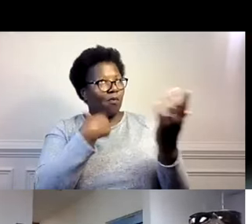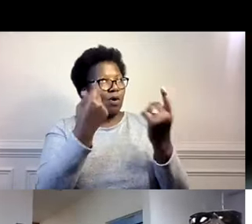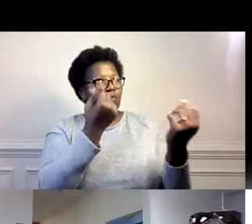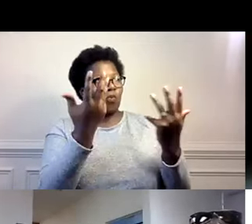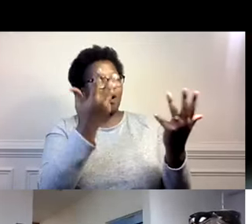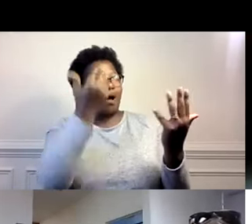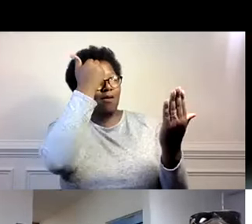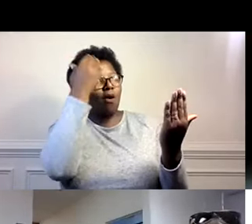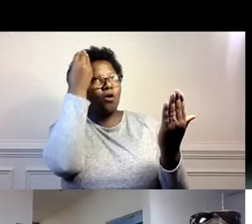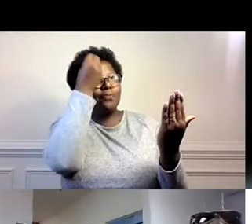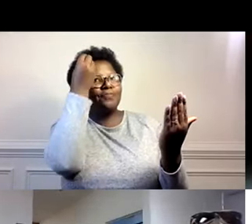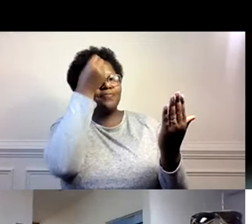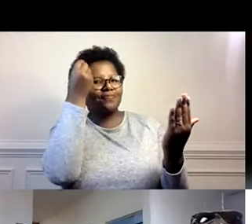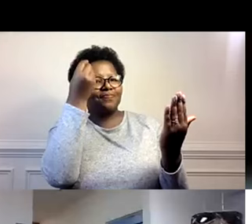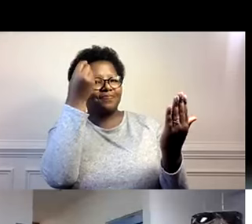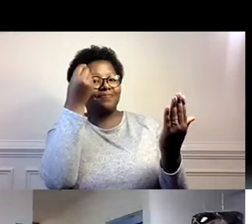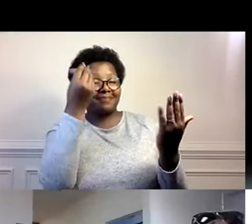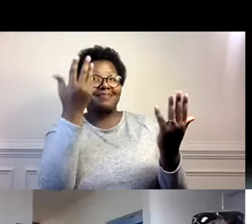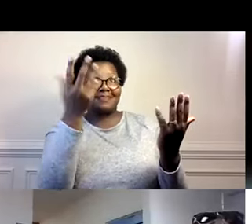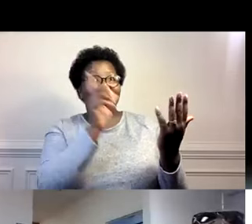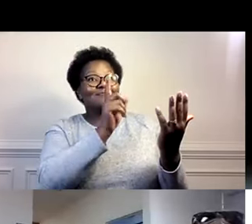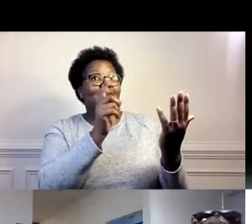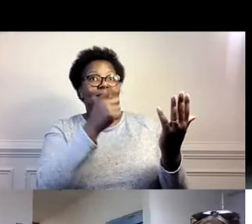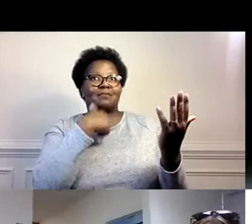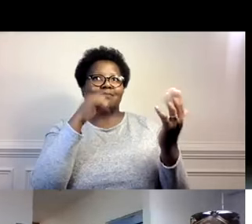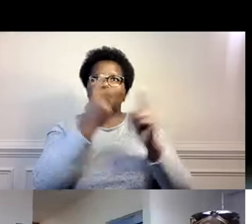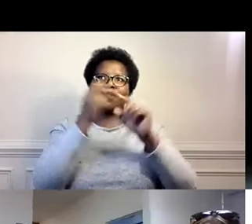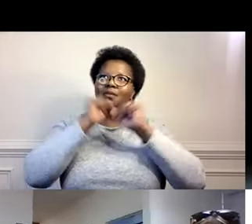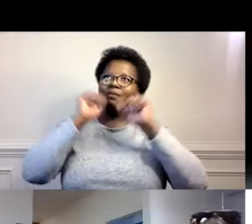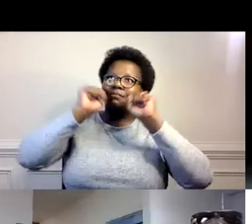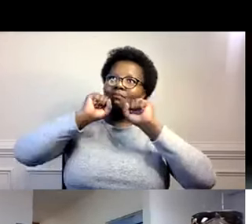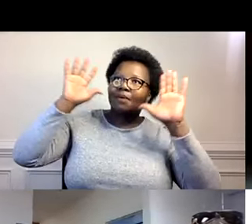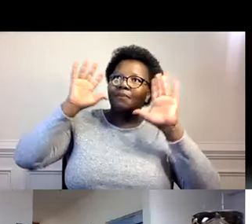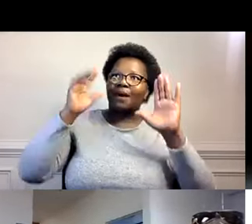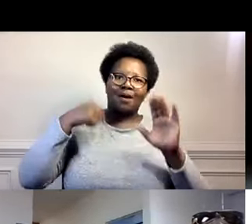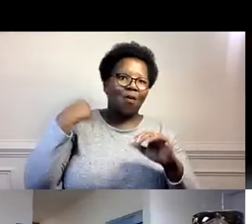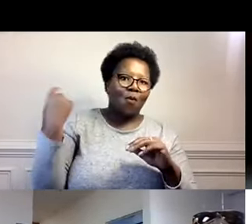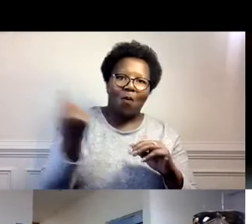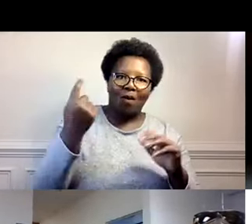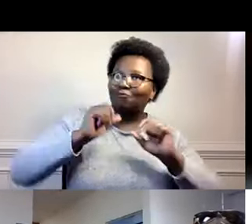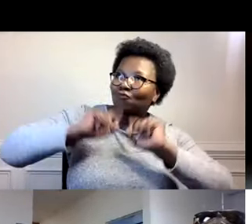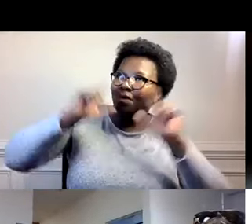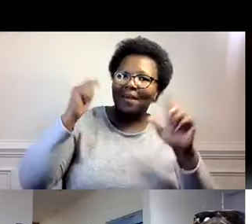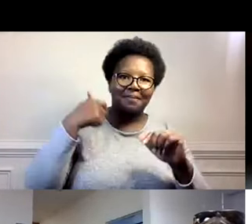a imaginarse qué es lo que quiere hacer con esas piezas. Y me sorprende siempre que la veo.